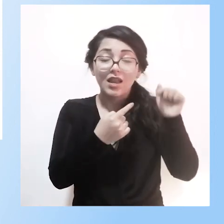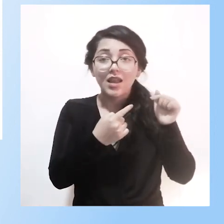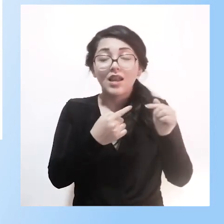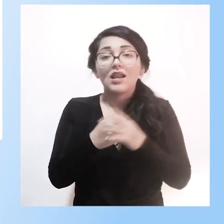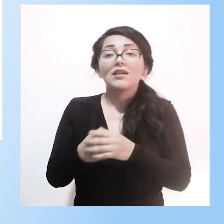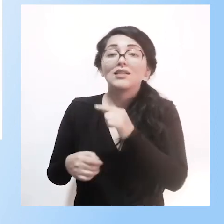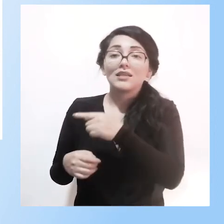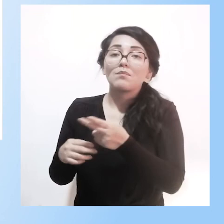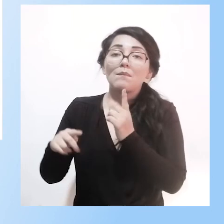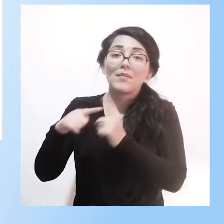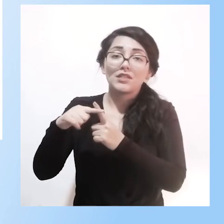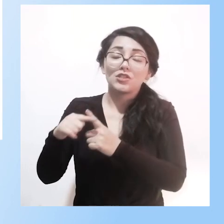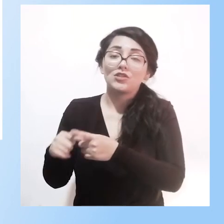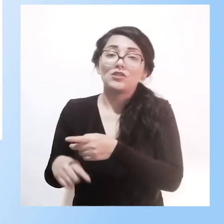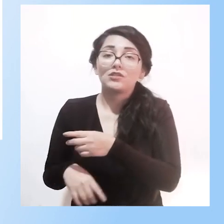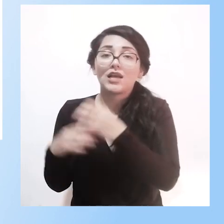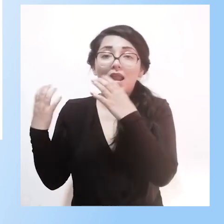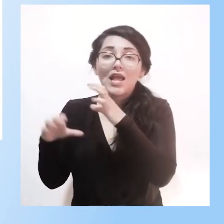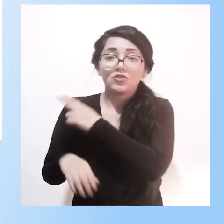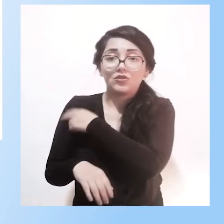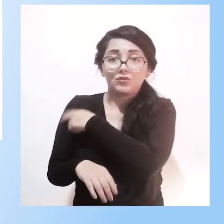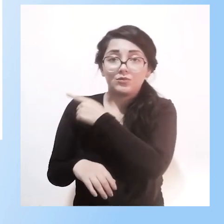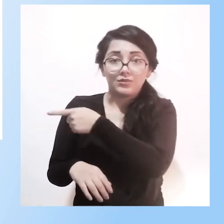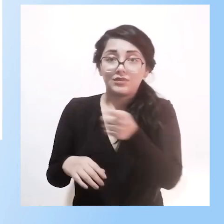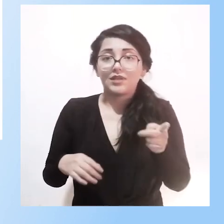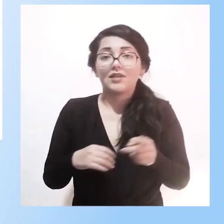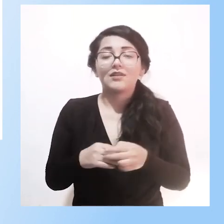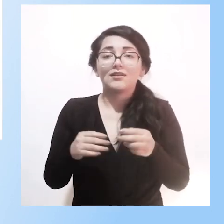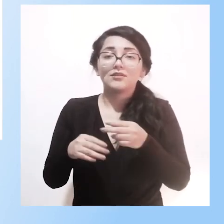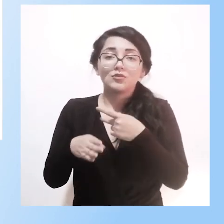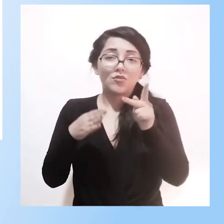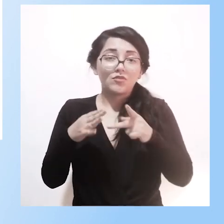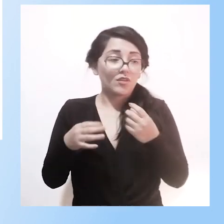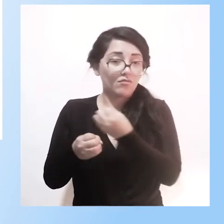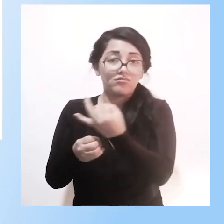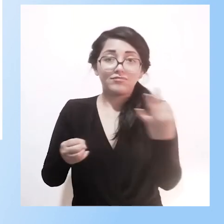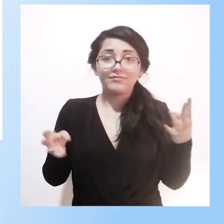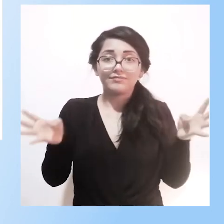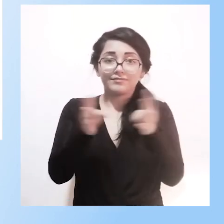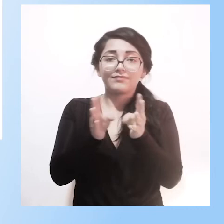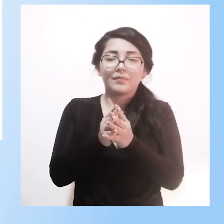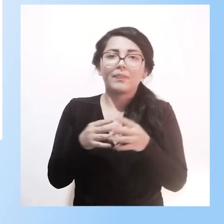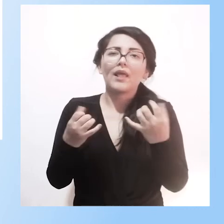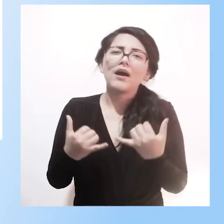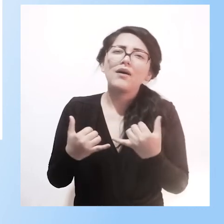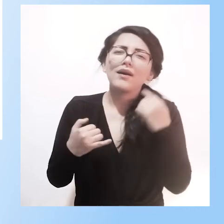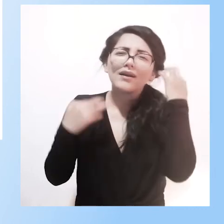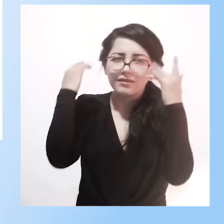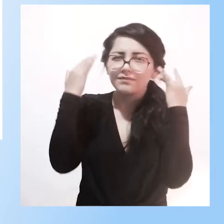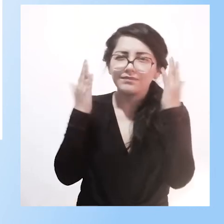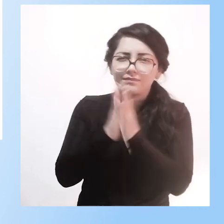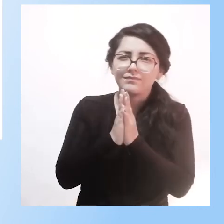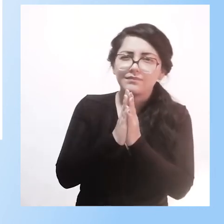y de la clase hospitalaria. Entonces, lo que traigo acá para reflexionar es algo